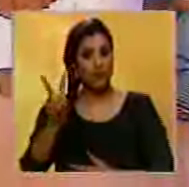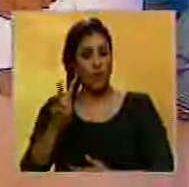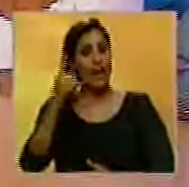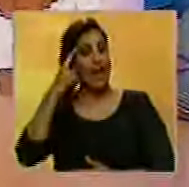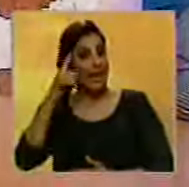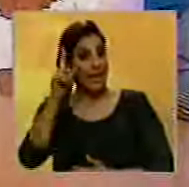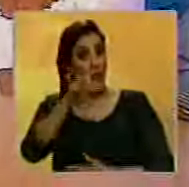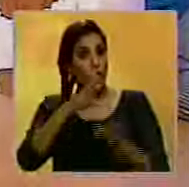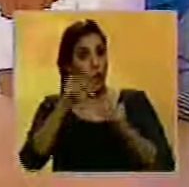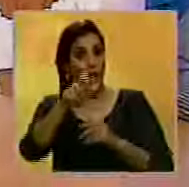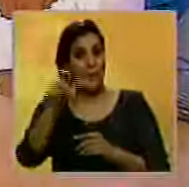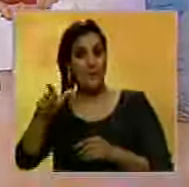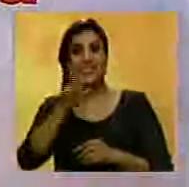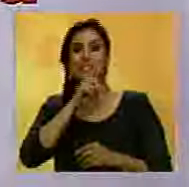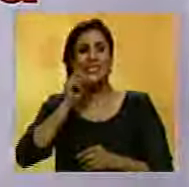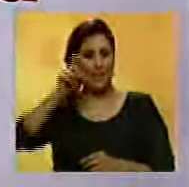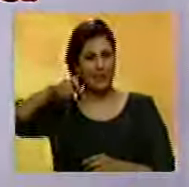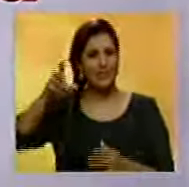Creen que todos los sectores son necesarios.